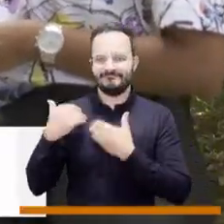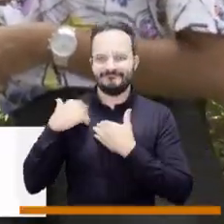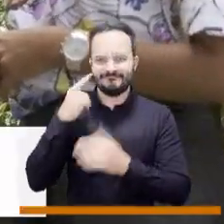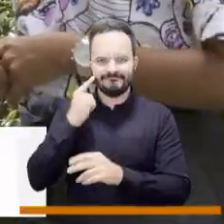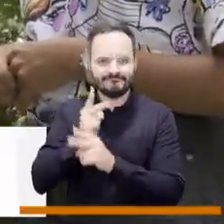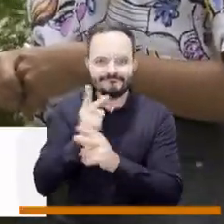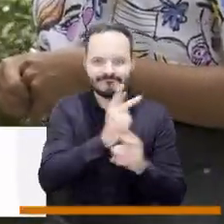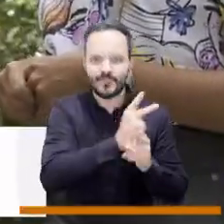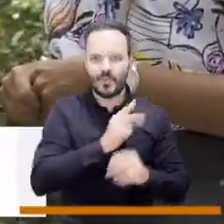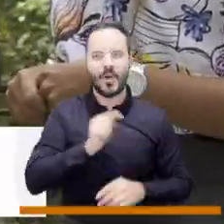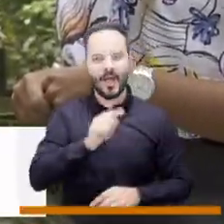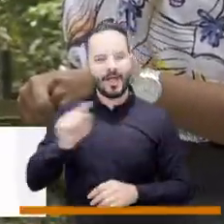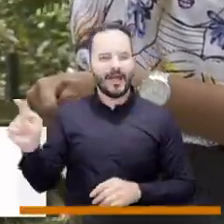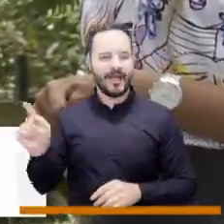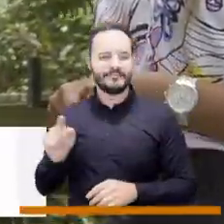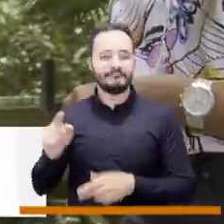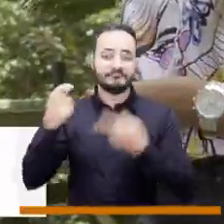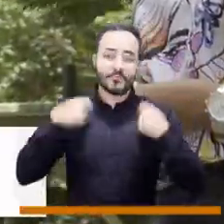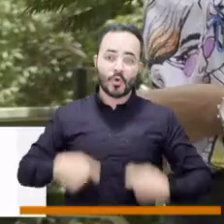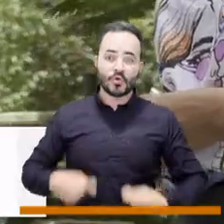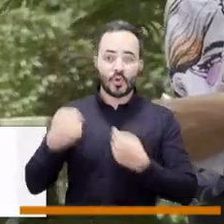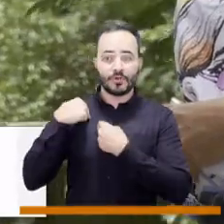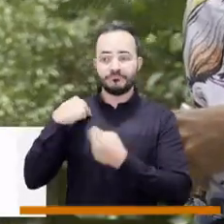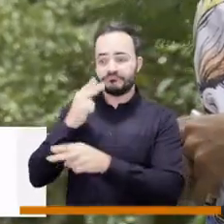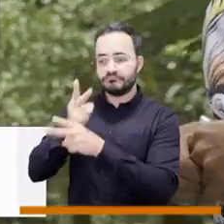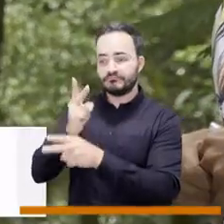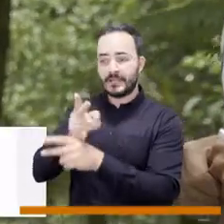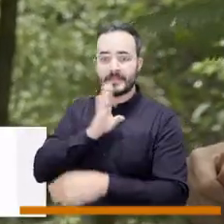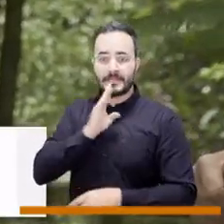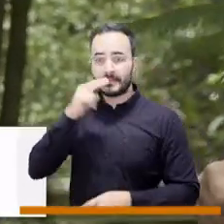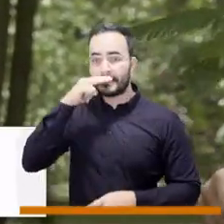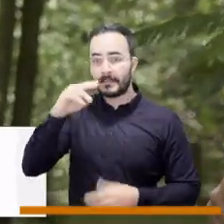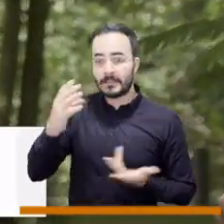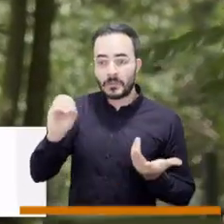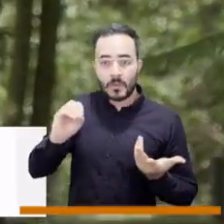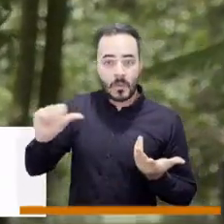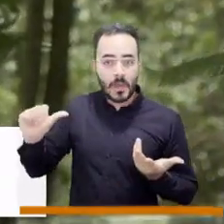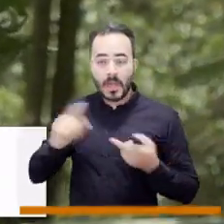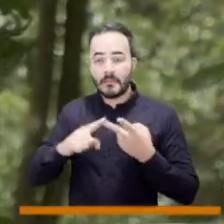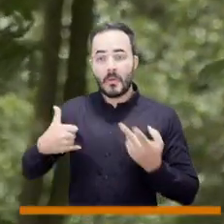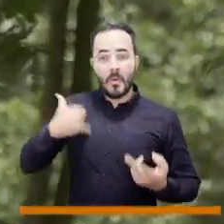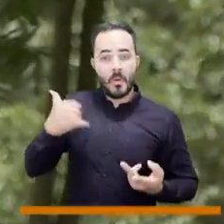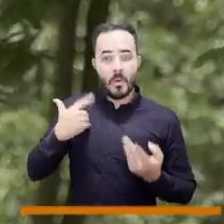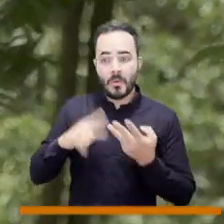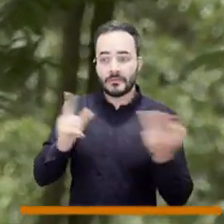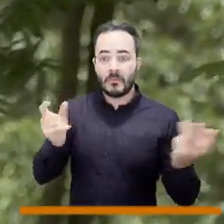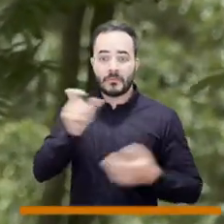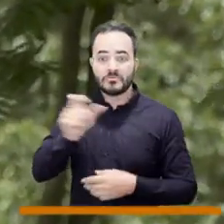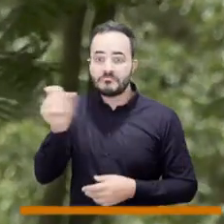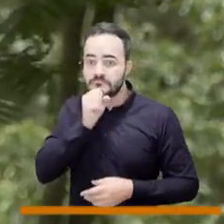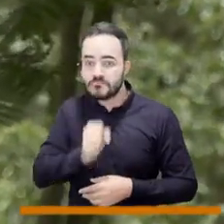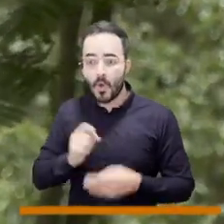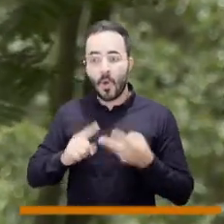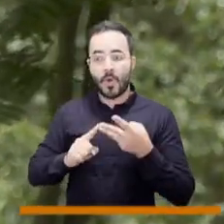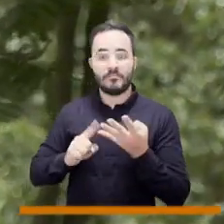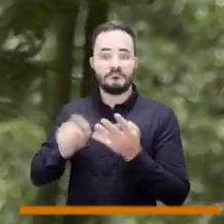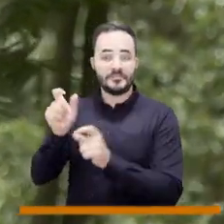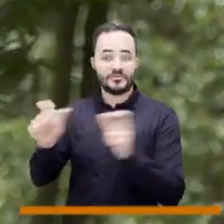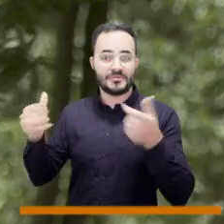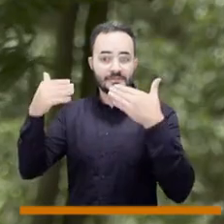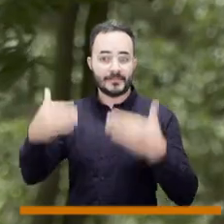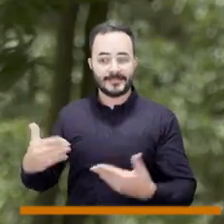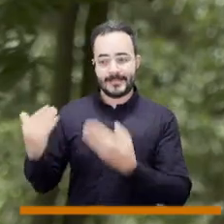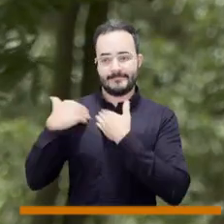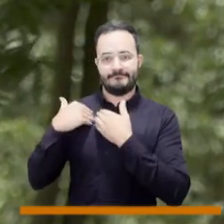son aquellas personas que tienen a cargo una persona ya bien sea un niño, un niño, un adolescente, un adulto